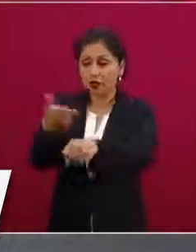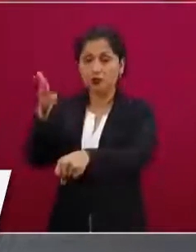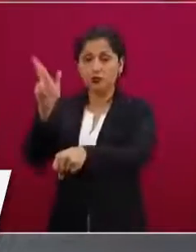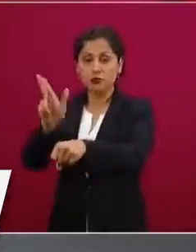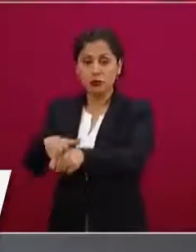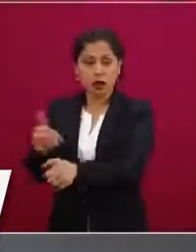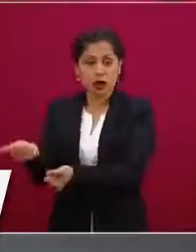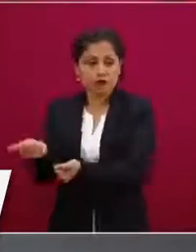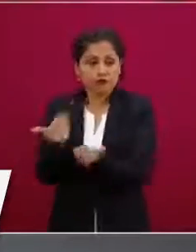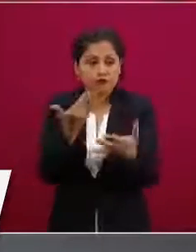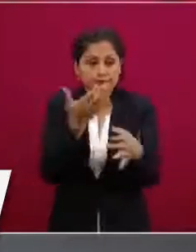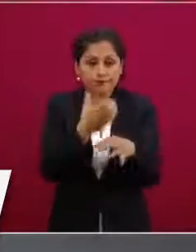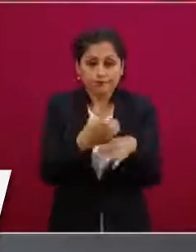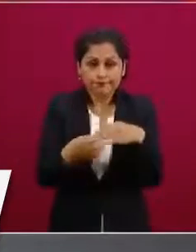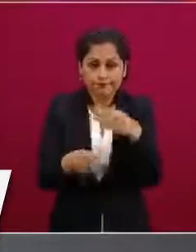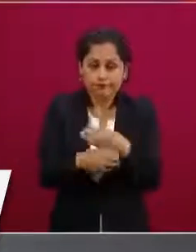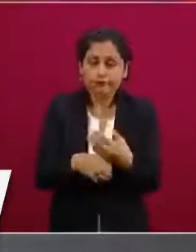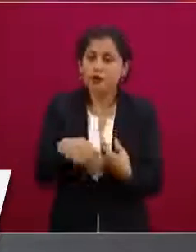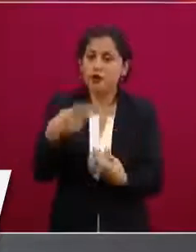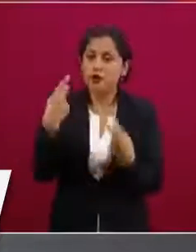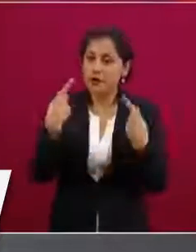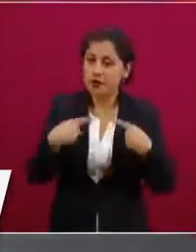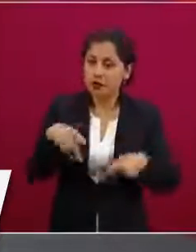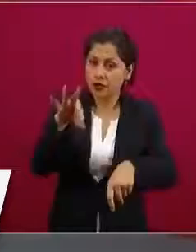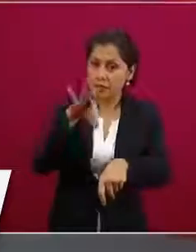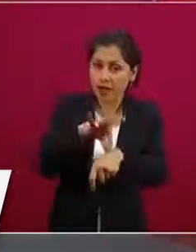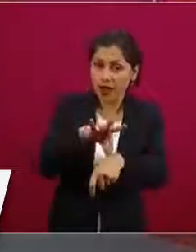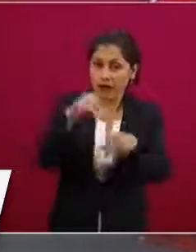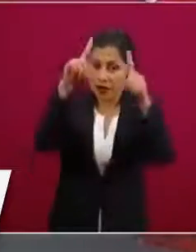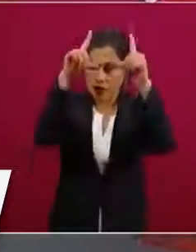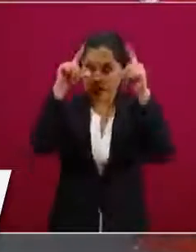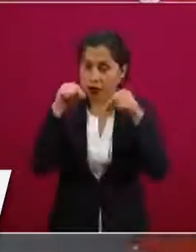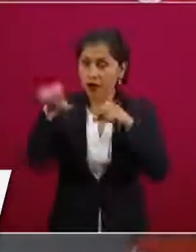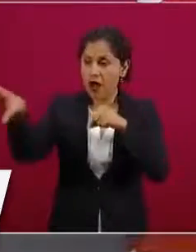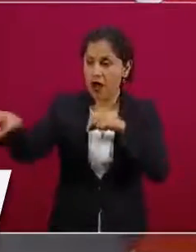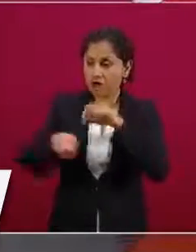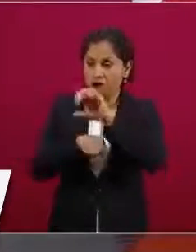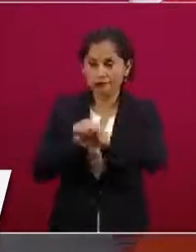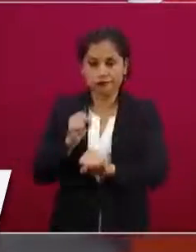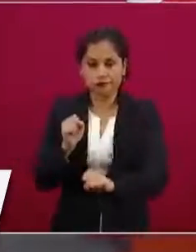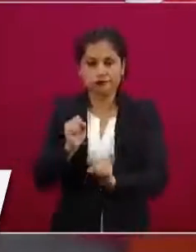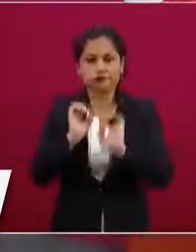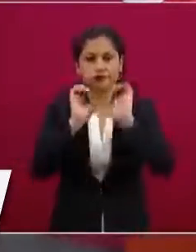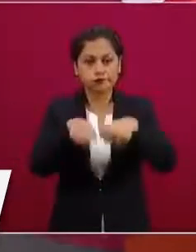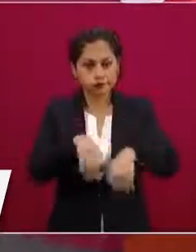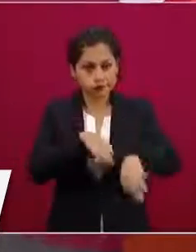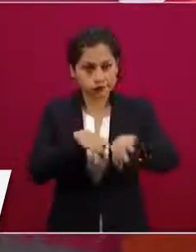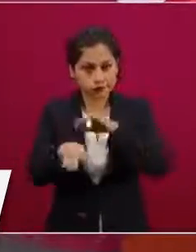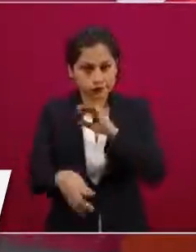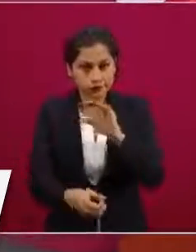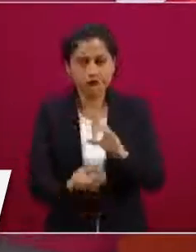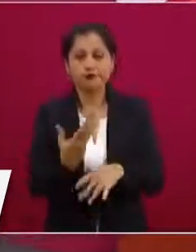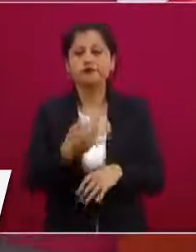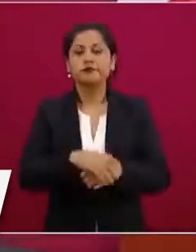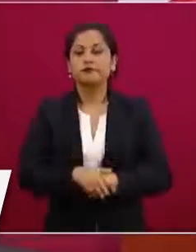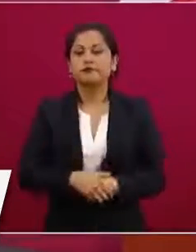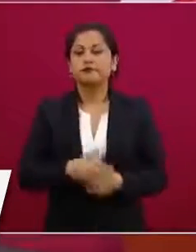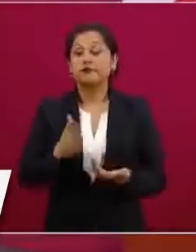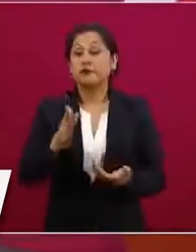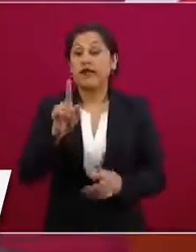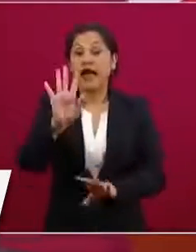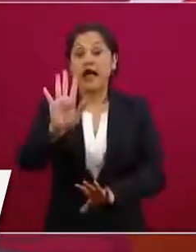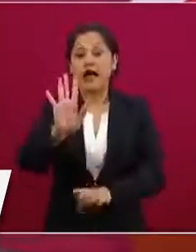vamos a tratar de las pide urgencia, para que pide de del pues un Vuelvo a hacer el llamado